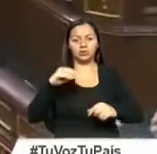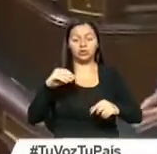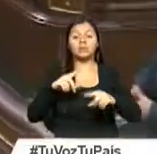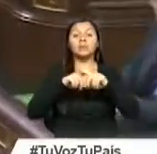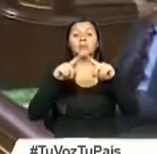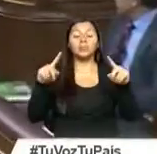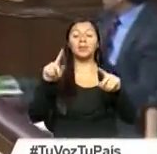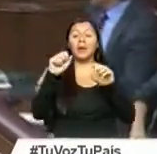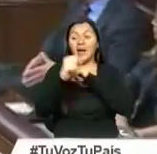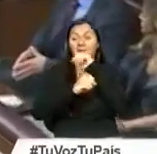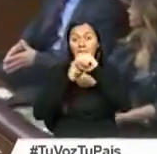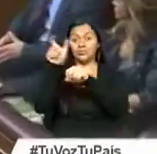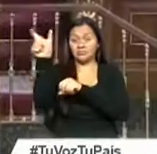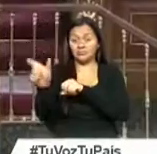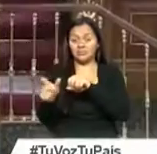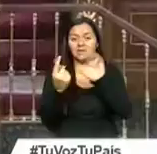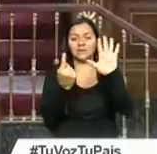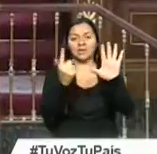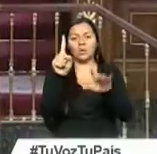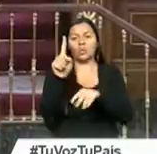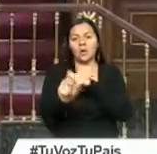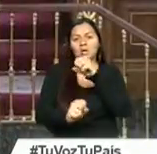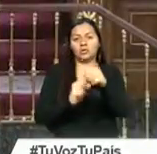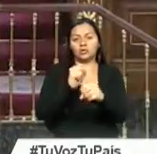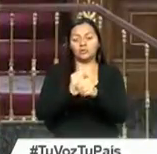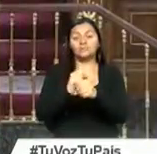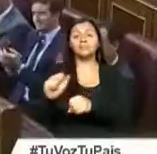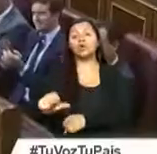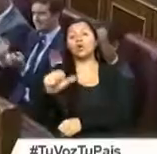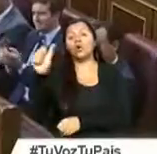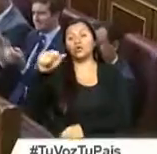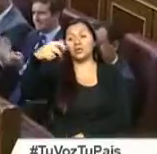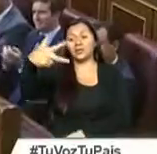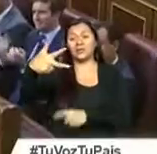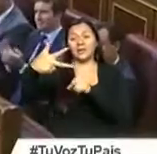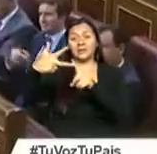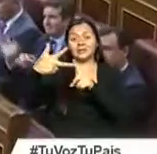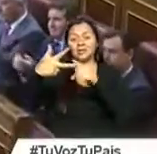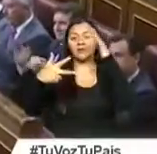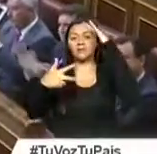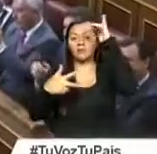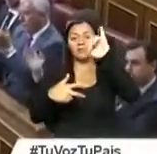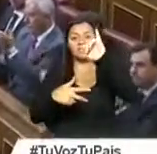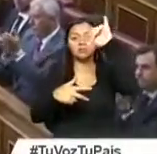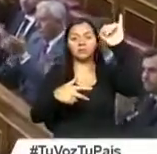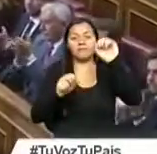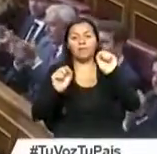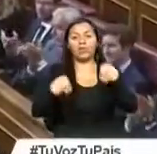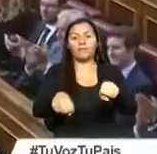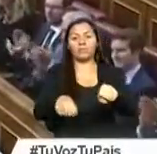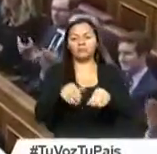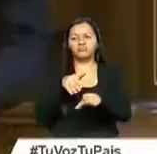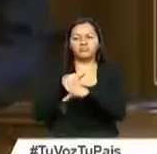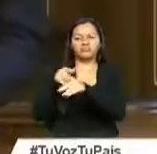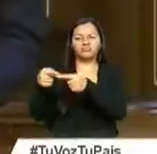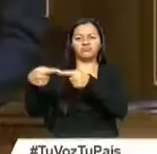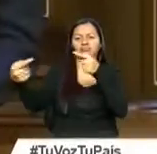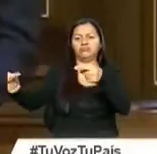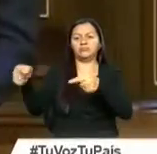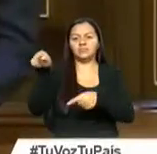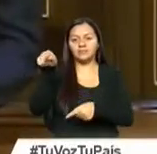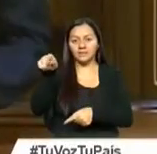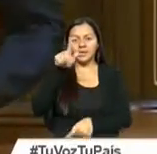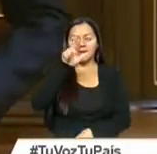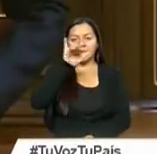61 años, tiene también asegurada la resistencia de la Tercera Fuerza, la coalición de izquierda radical Unidos Podemos. El jueves